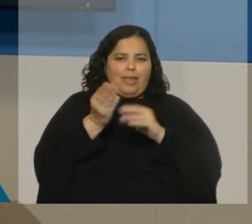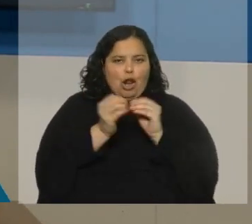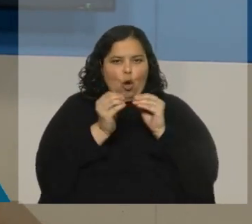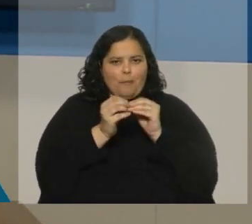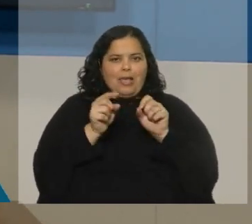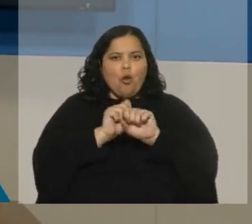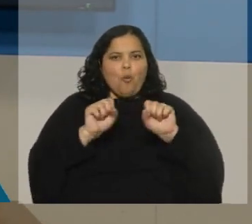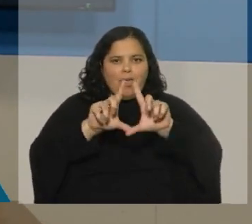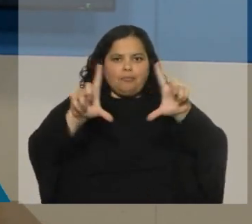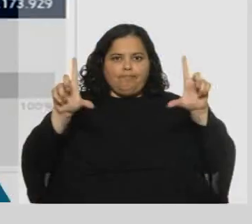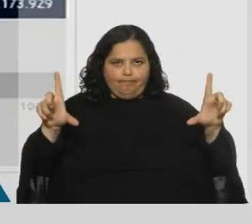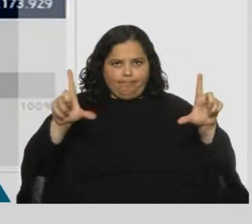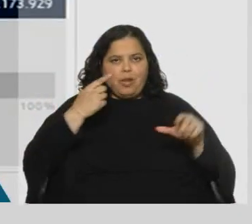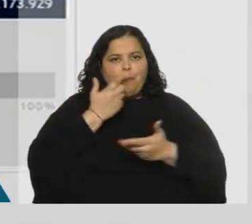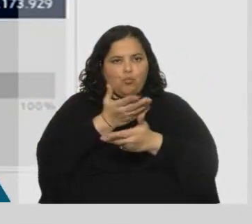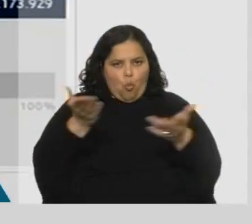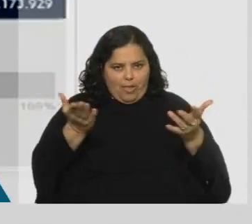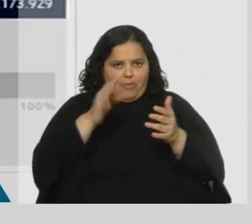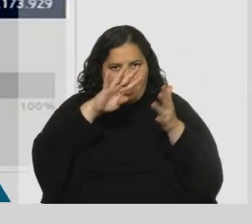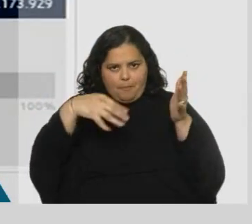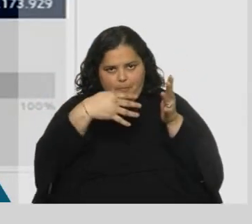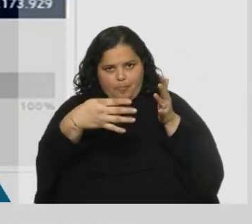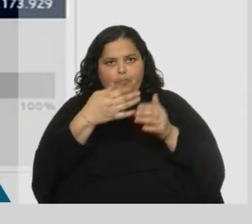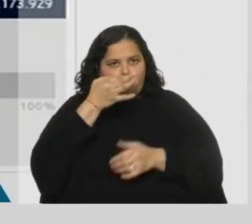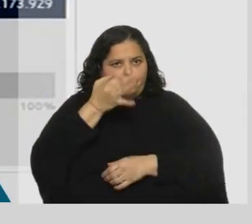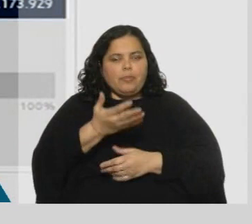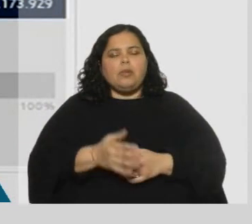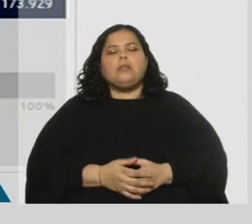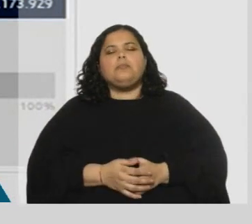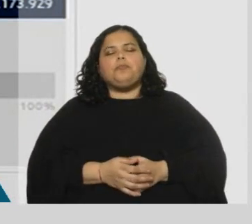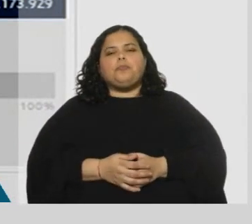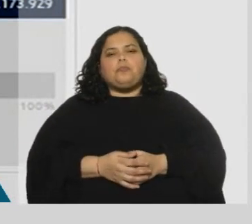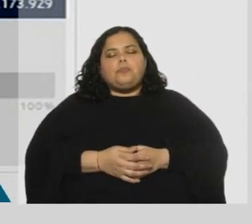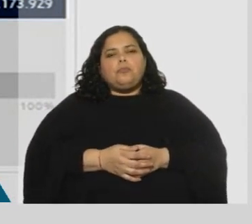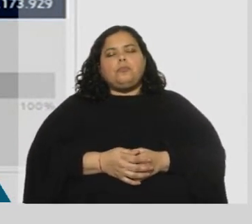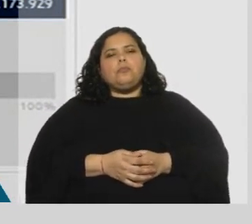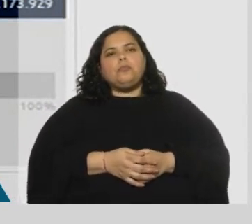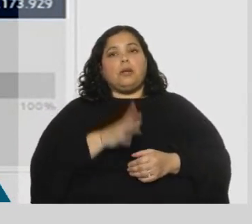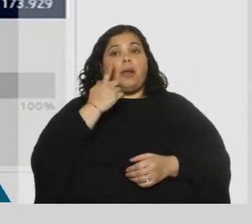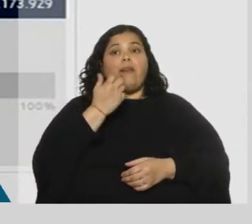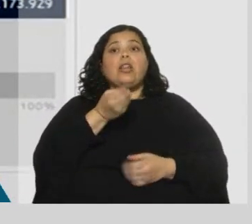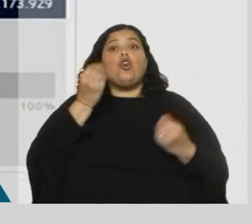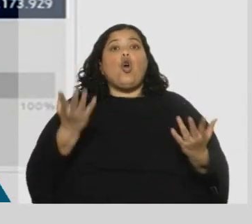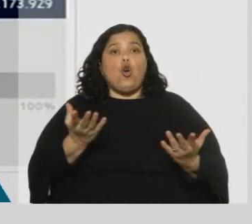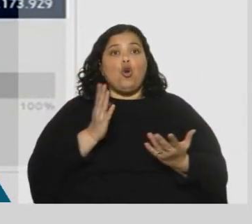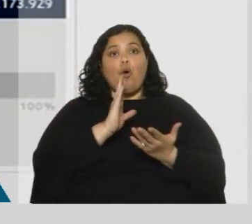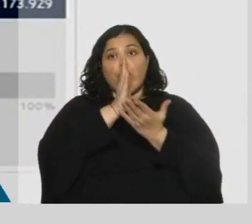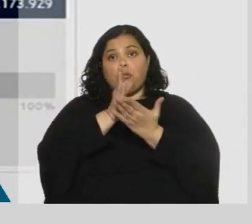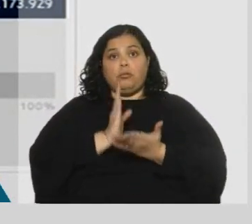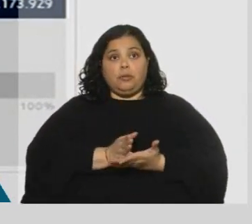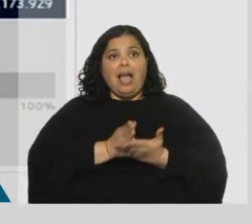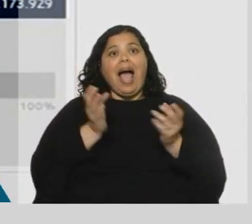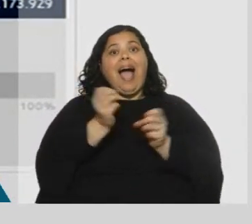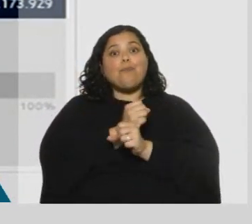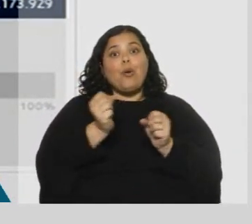que pongan en gráfico en pantalla, justamente para ver ahí cómo terminaron las dos opciones, el apruebo